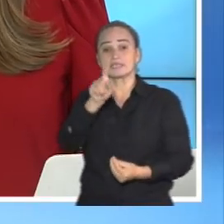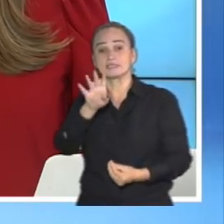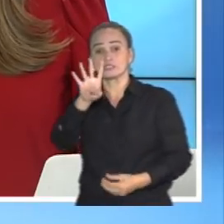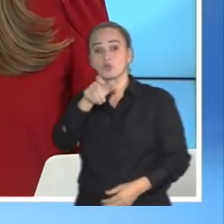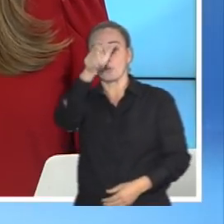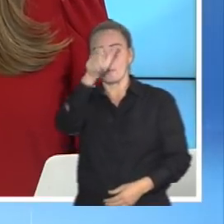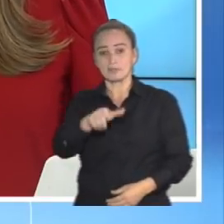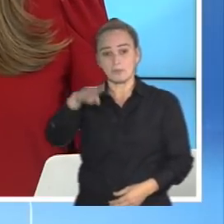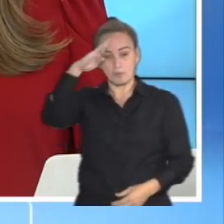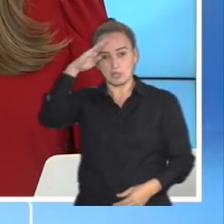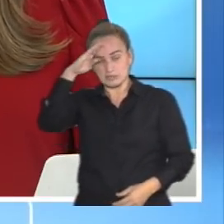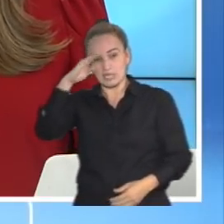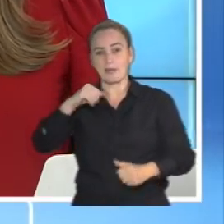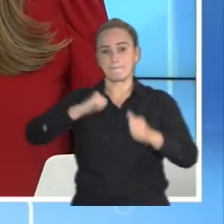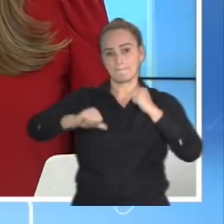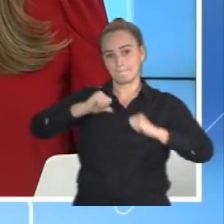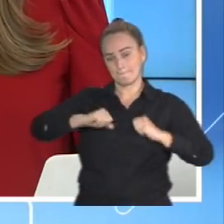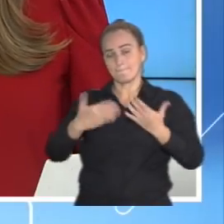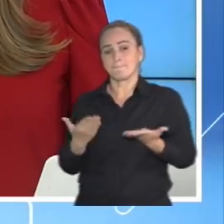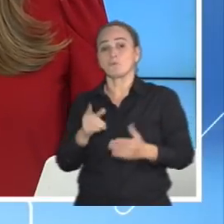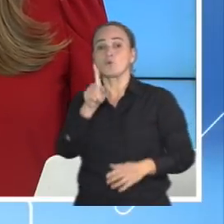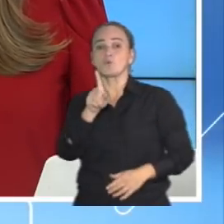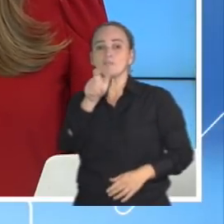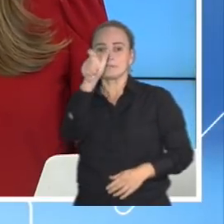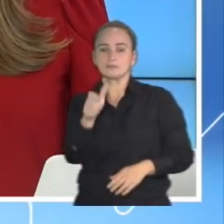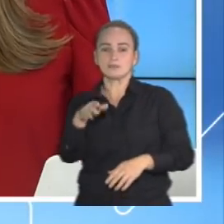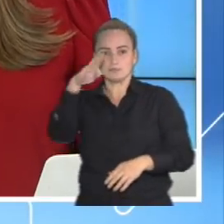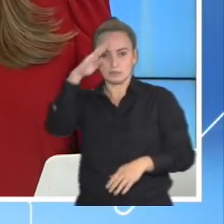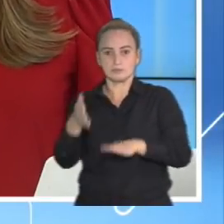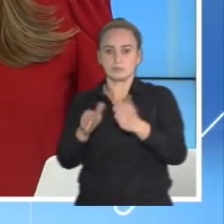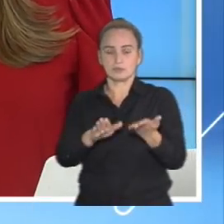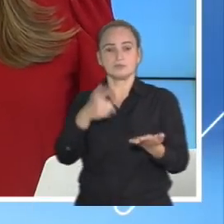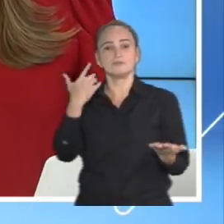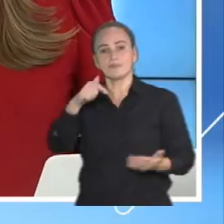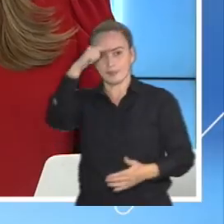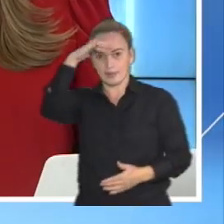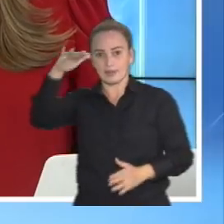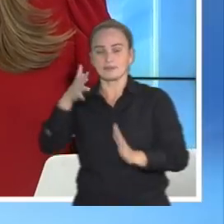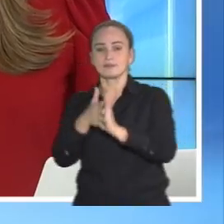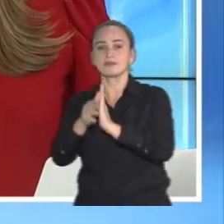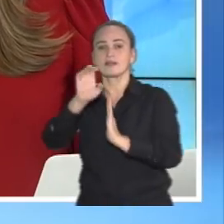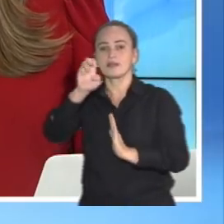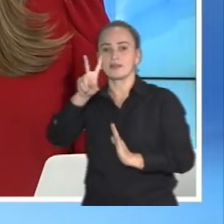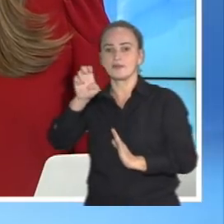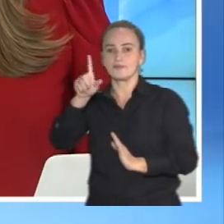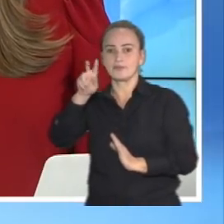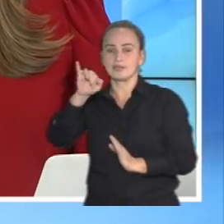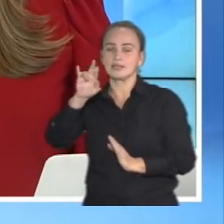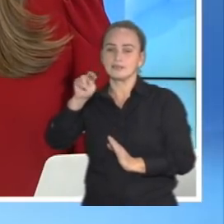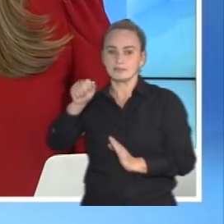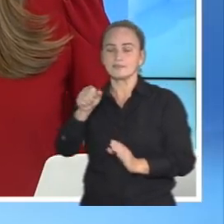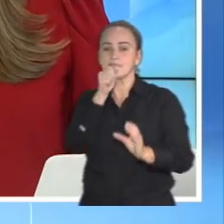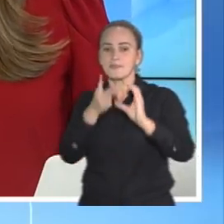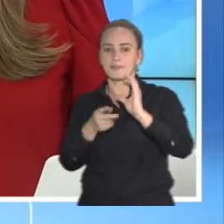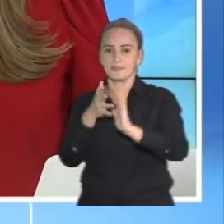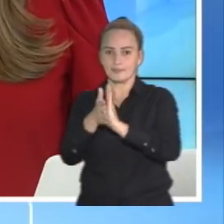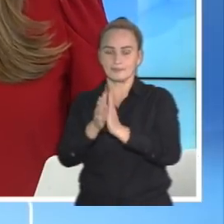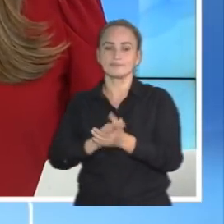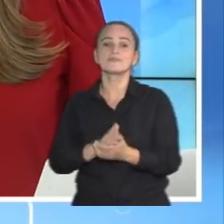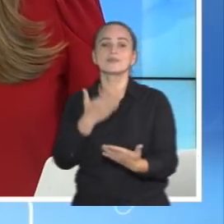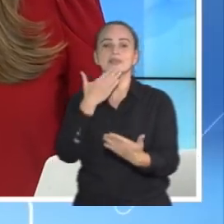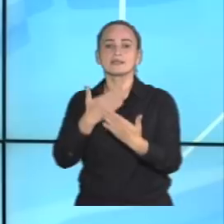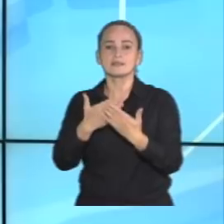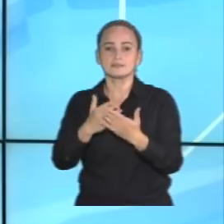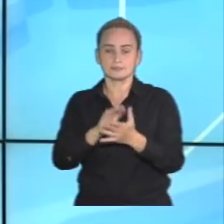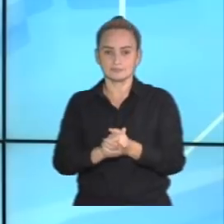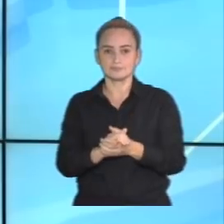en estos procedimientos, y desafortunadamente uno murió. Esto es todo desde Cartagena. Evelyn Díaz, Noticentro 1 CMI. Evelyn,